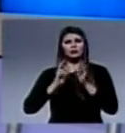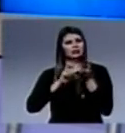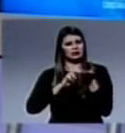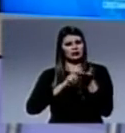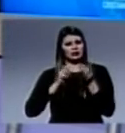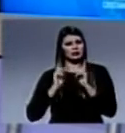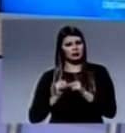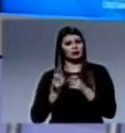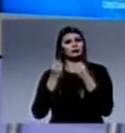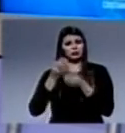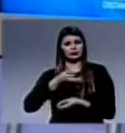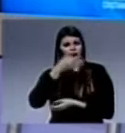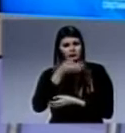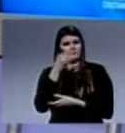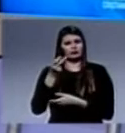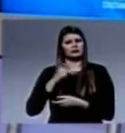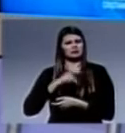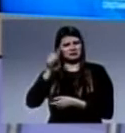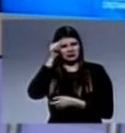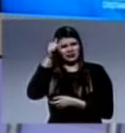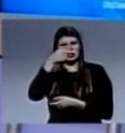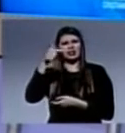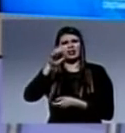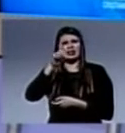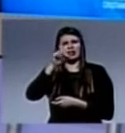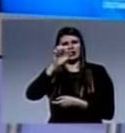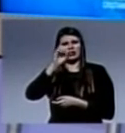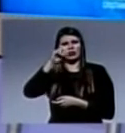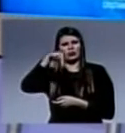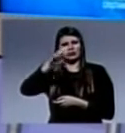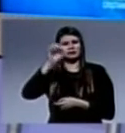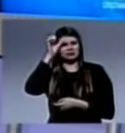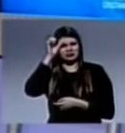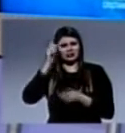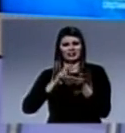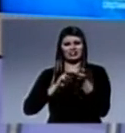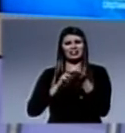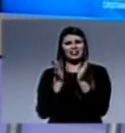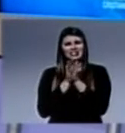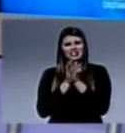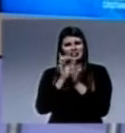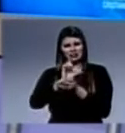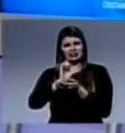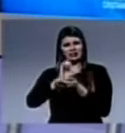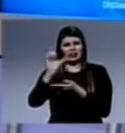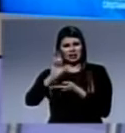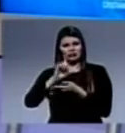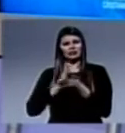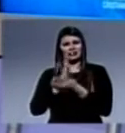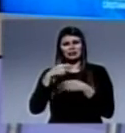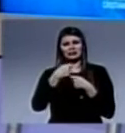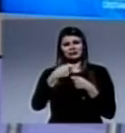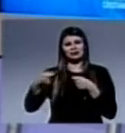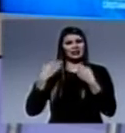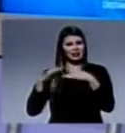de Dios. Queremos hablarte más de los Gedeones Internacionales que tiene también una gran presencia en nuestro país. Así que hoy queremos hablarte más